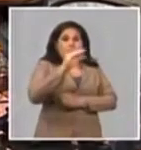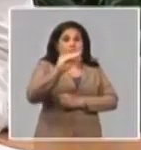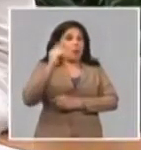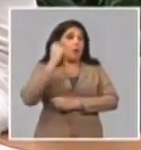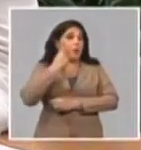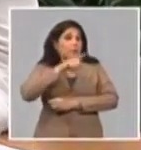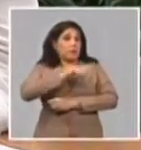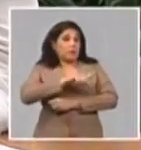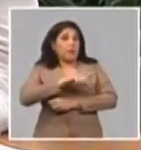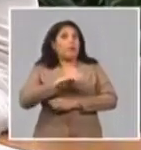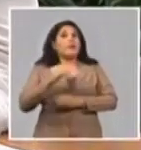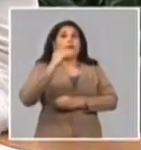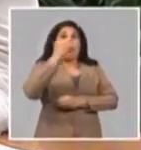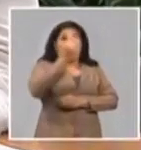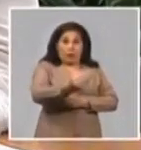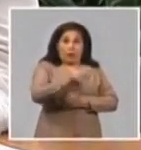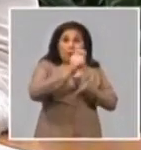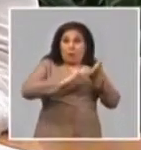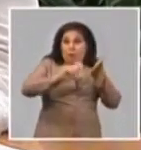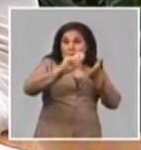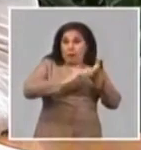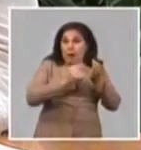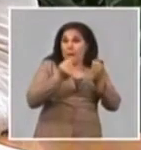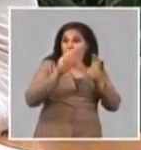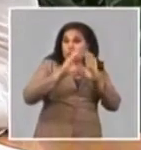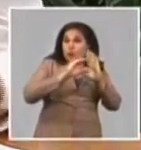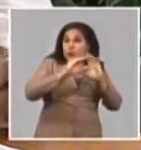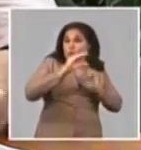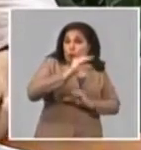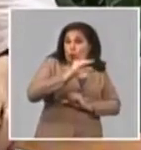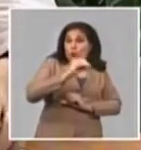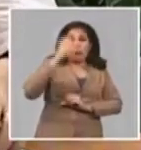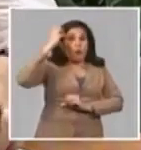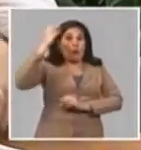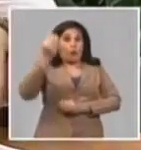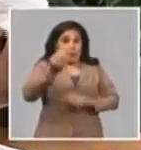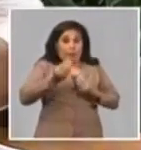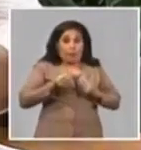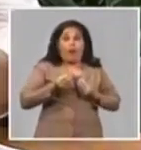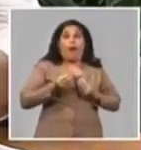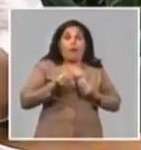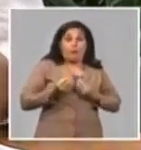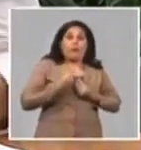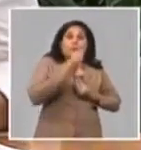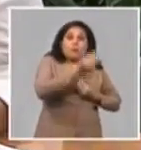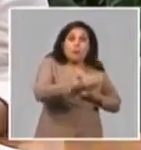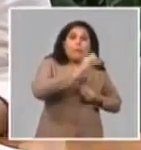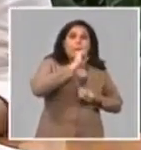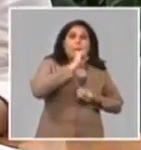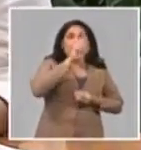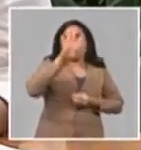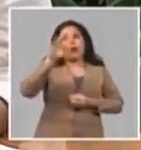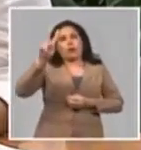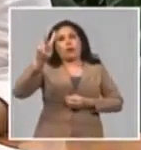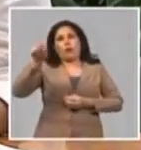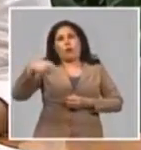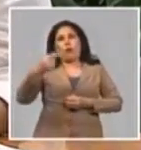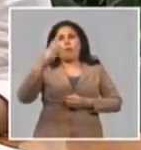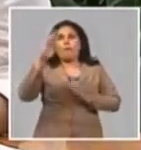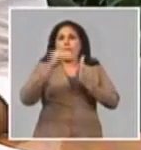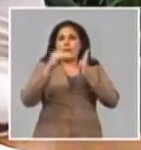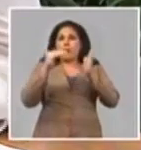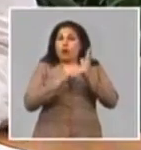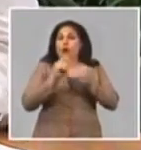pasado se entregó financiamiento por el presupuesto del Estado para beneficiar a estas madres en más de 42,5 millones de